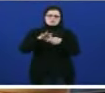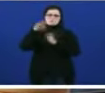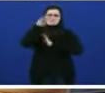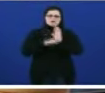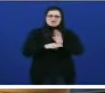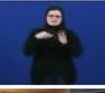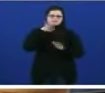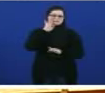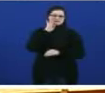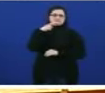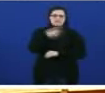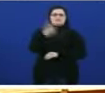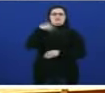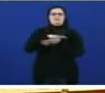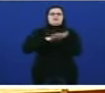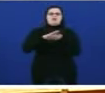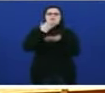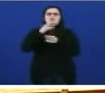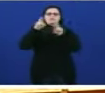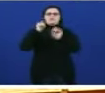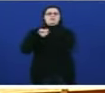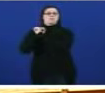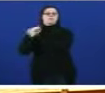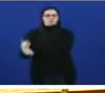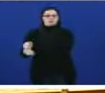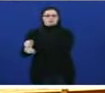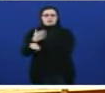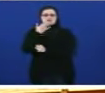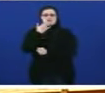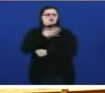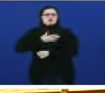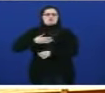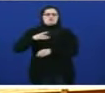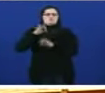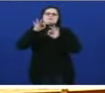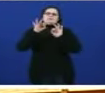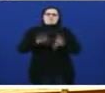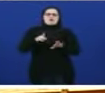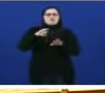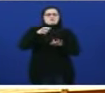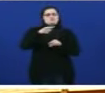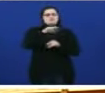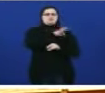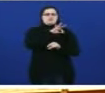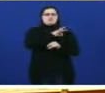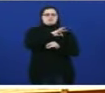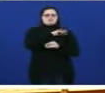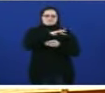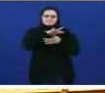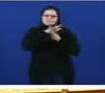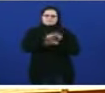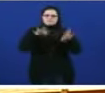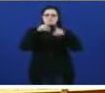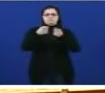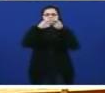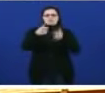E se falamos de dependencia, diremoslle máis unha vez, non queremos facer a demagosia que vosté decísio con este asunto. Sabemos que